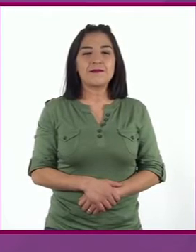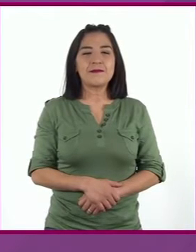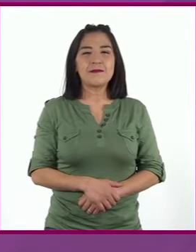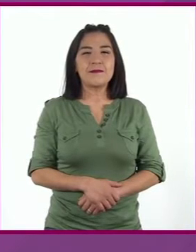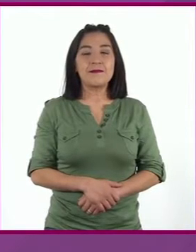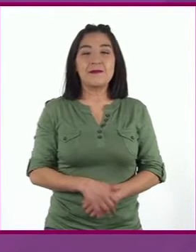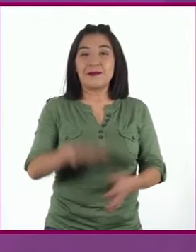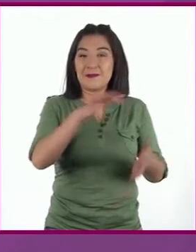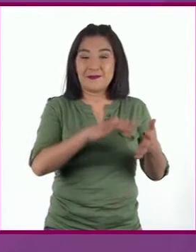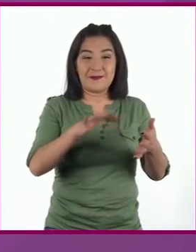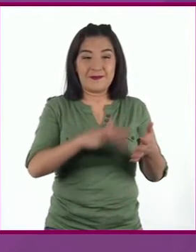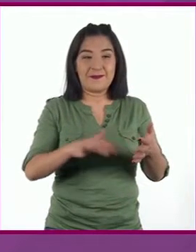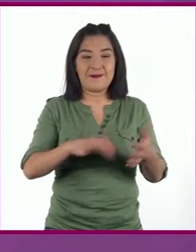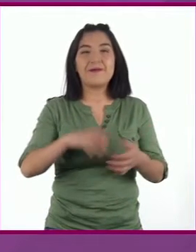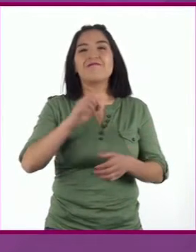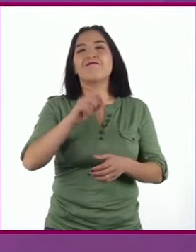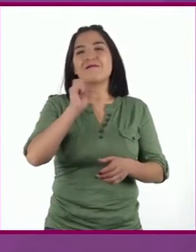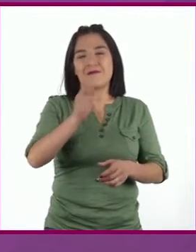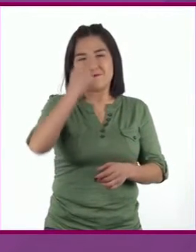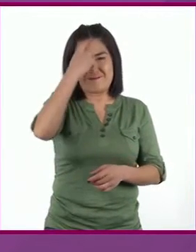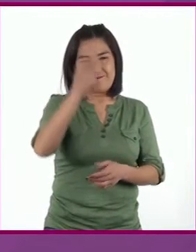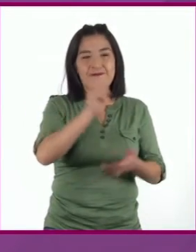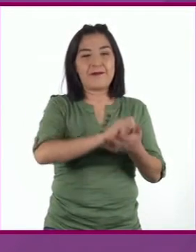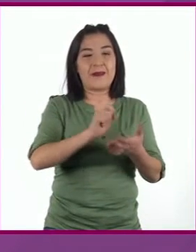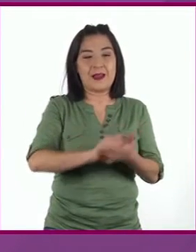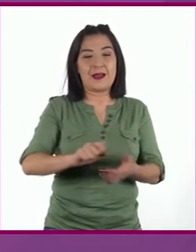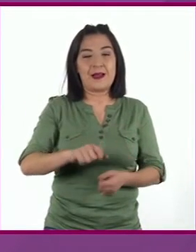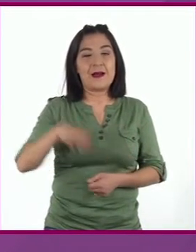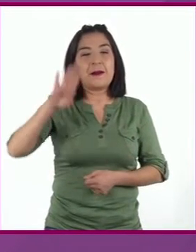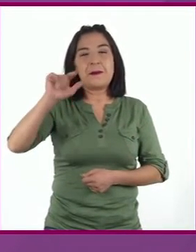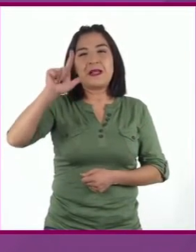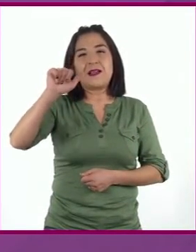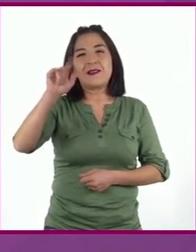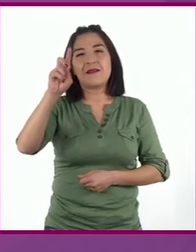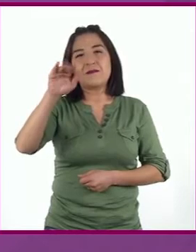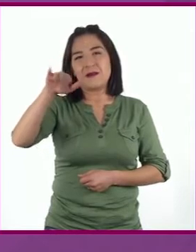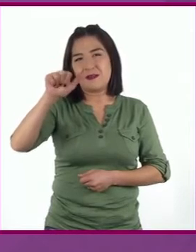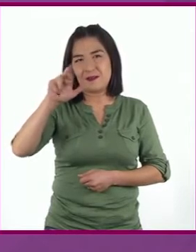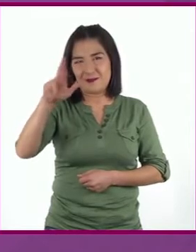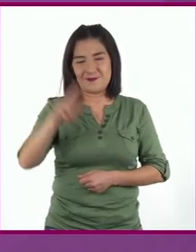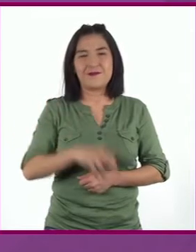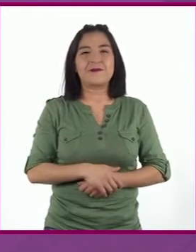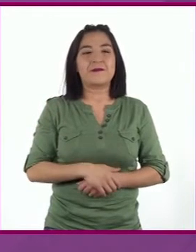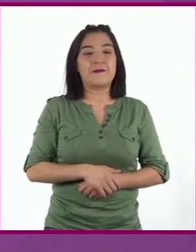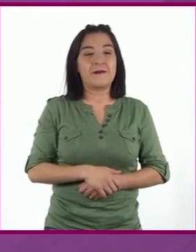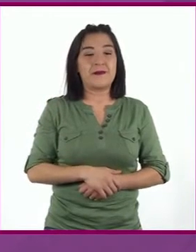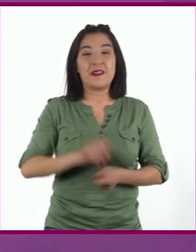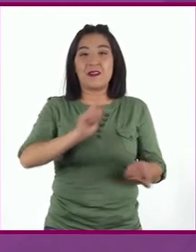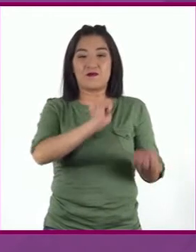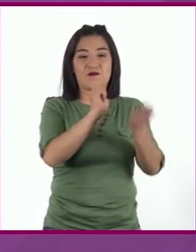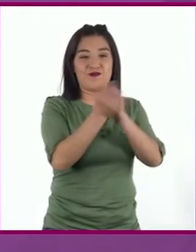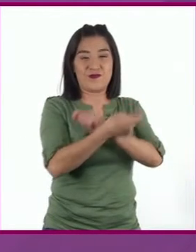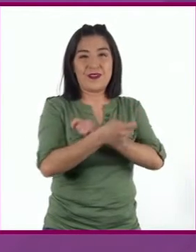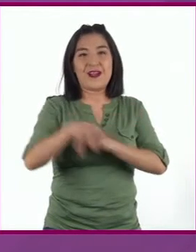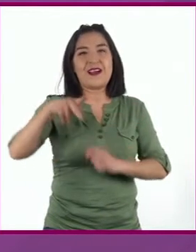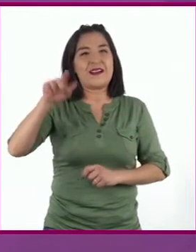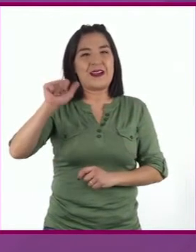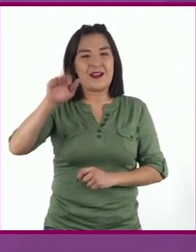Ensayo de escritor de Vladimir Nabokov La metamorfosis de Kafka